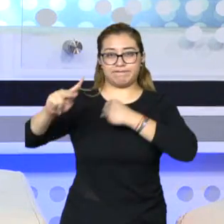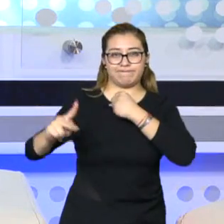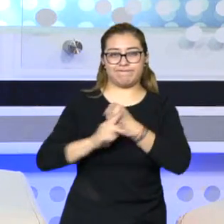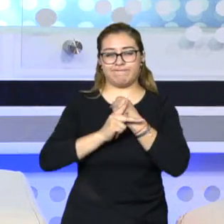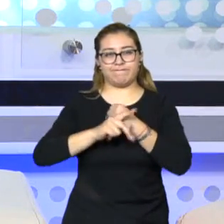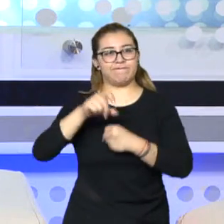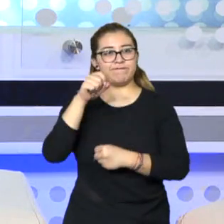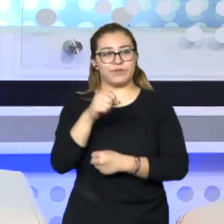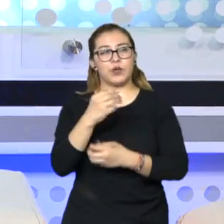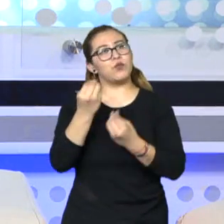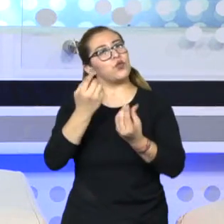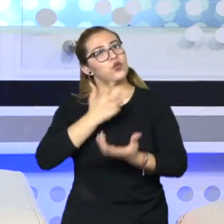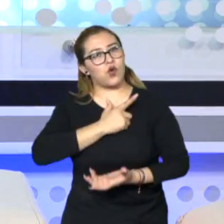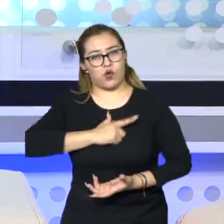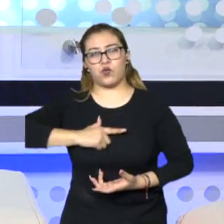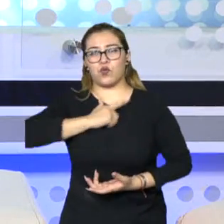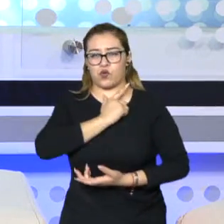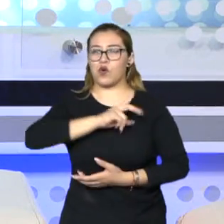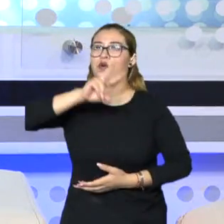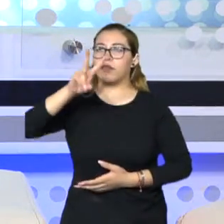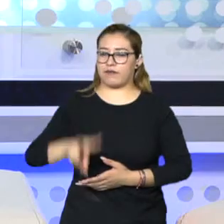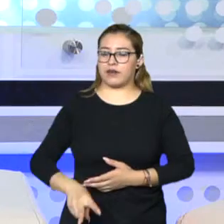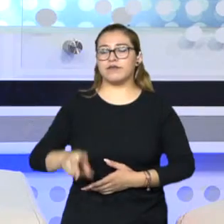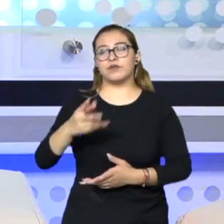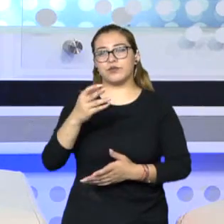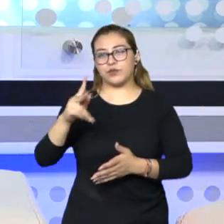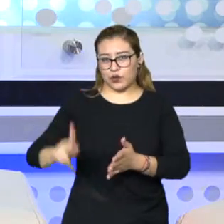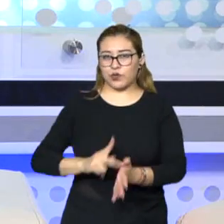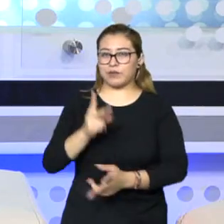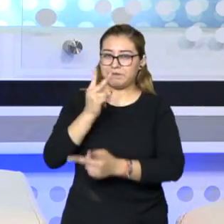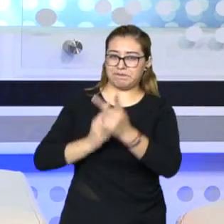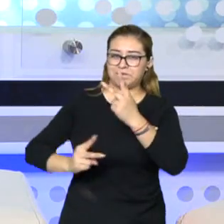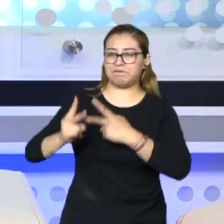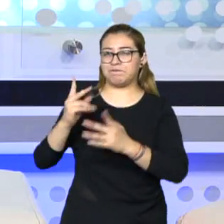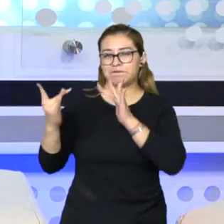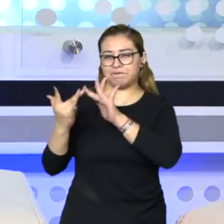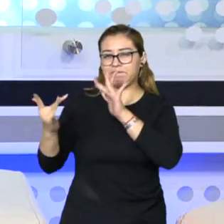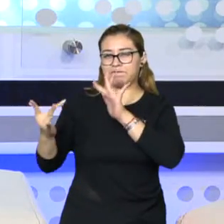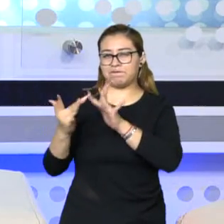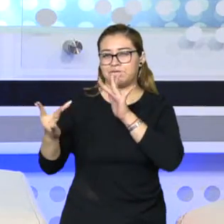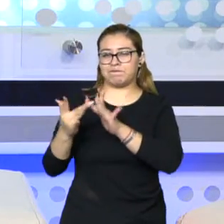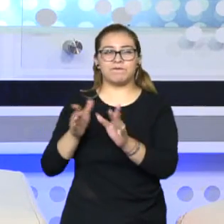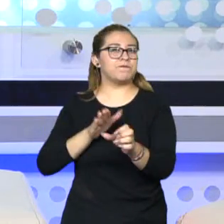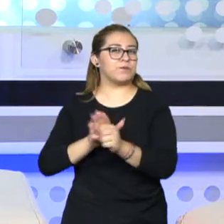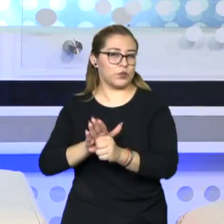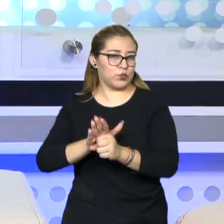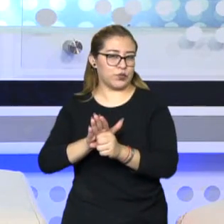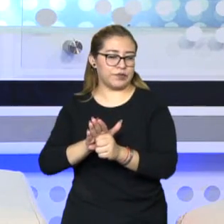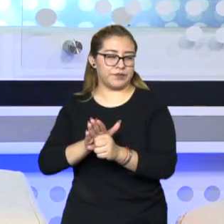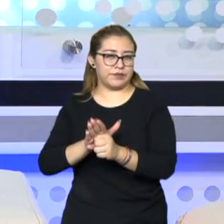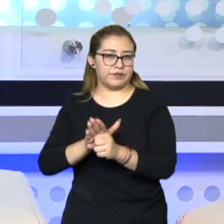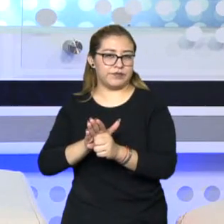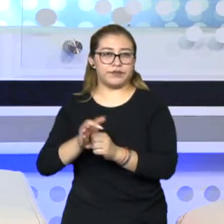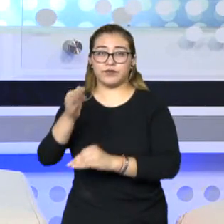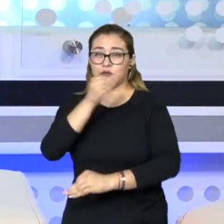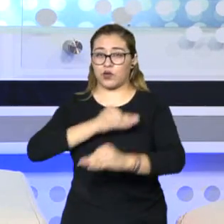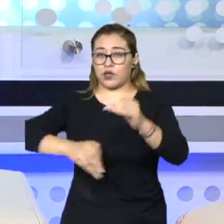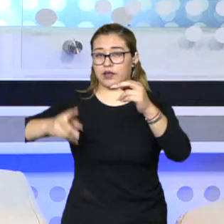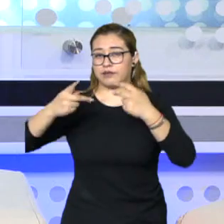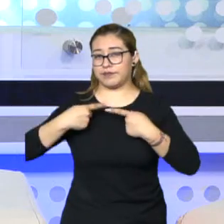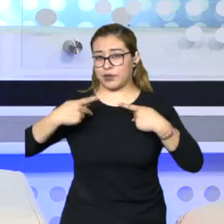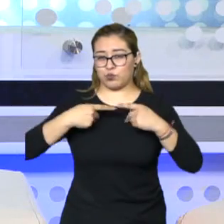muchísimo gusto nuevamente recibirte ahora a través de la tecnología. Fabiola, todo el panel estamos